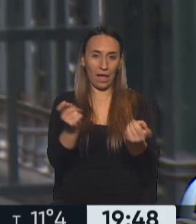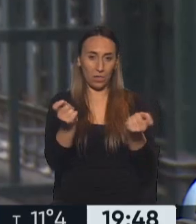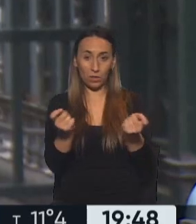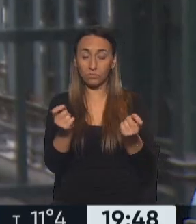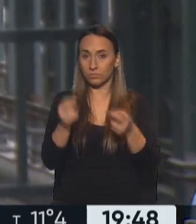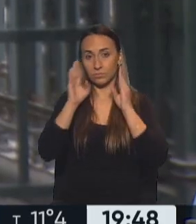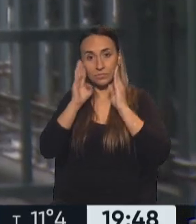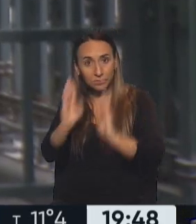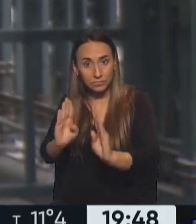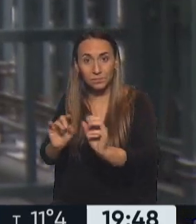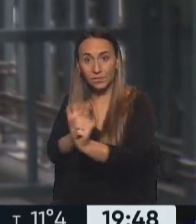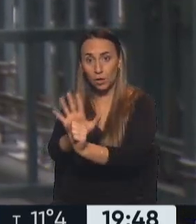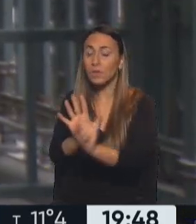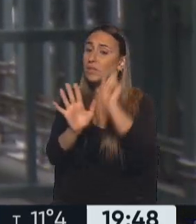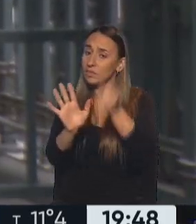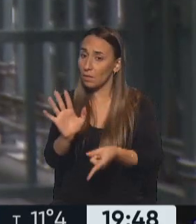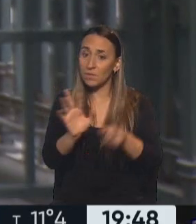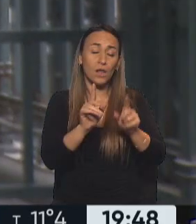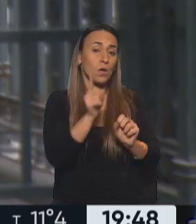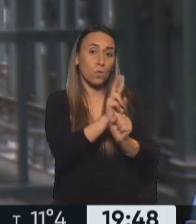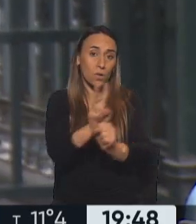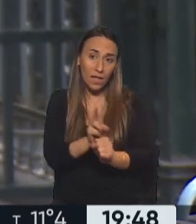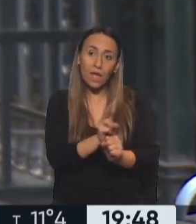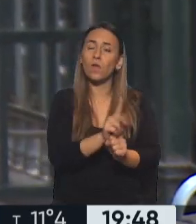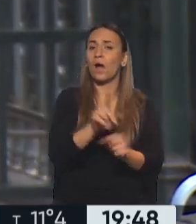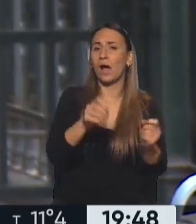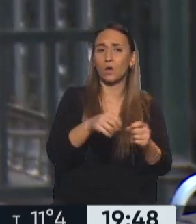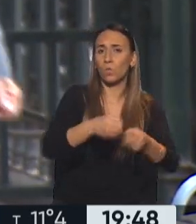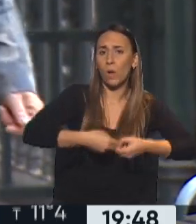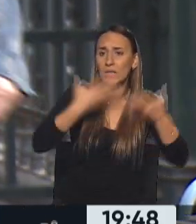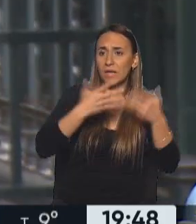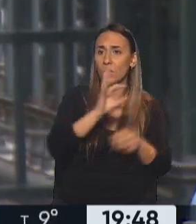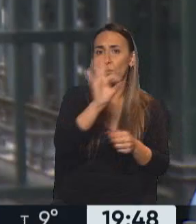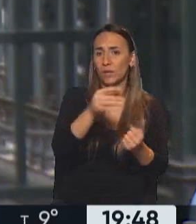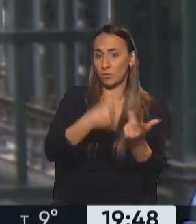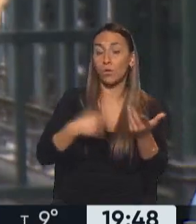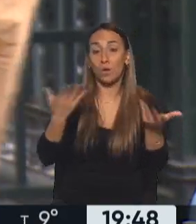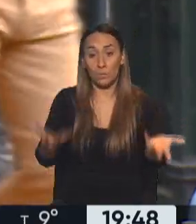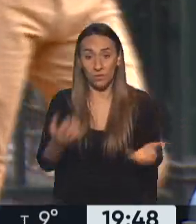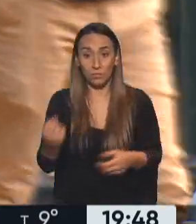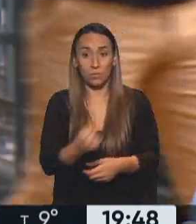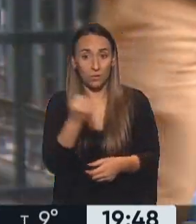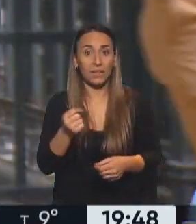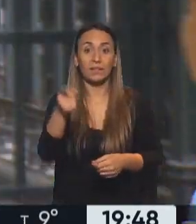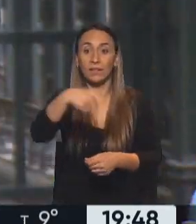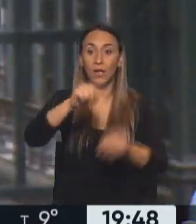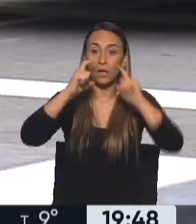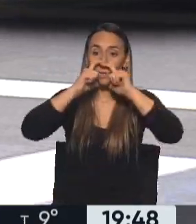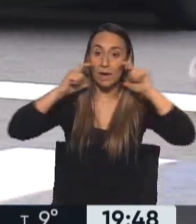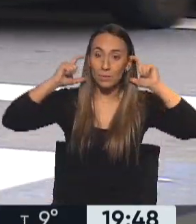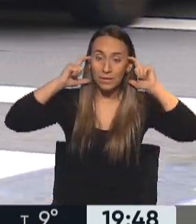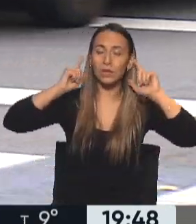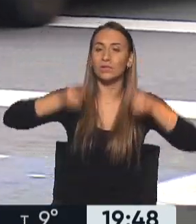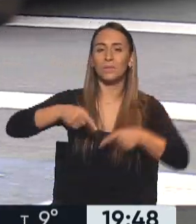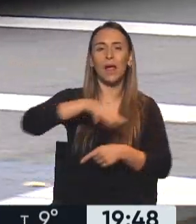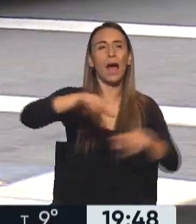a COVID, sino que tenemos que orientar las estrategias a todos los virus respiratorios. Por eso cobra tanta importancia la utilización del barbijo, la ventilación de los